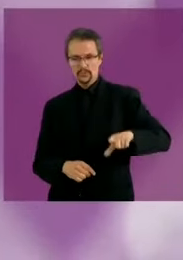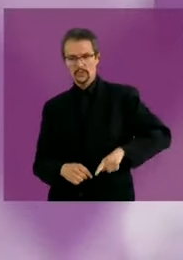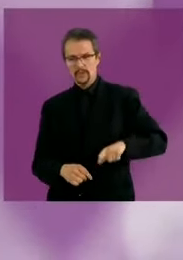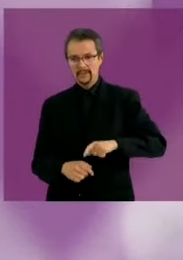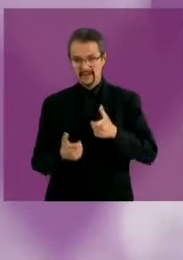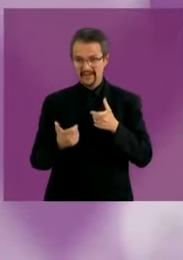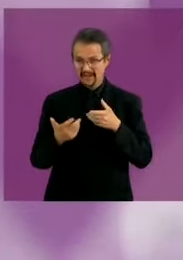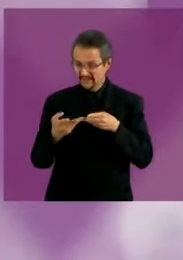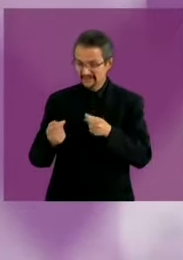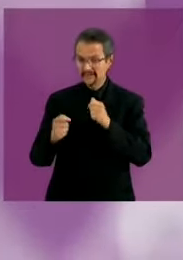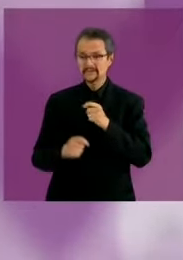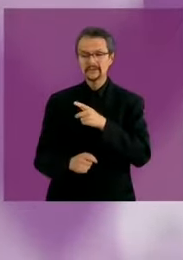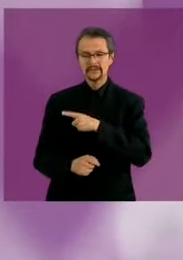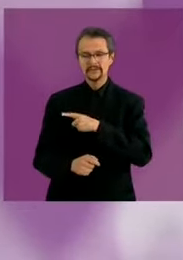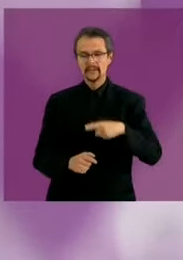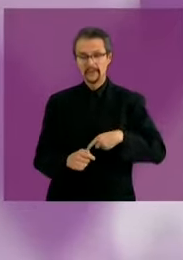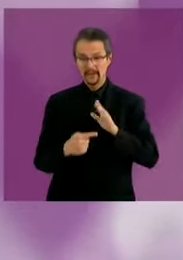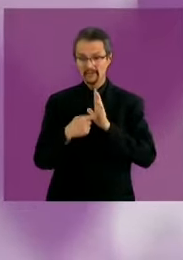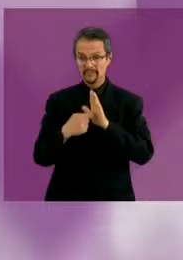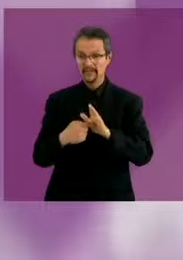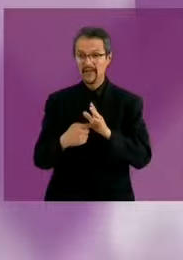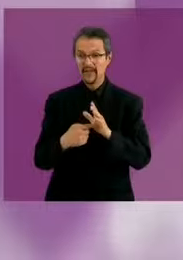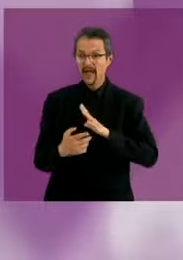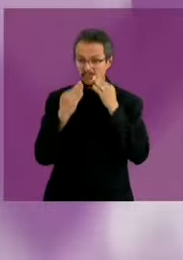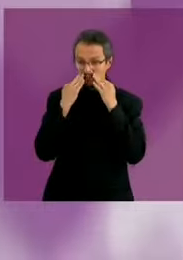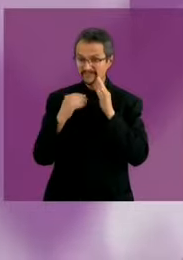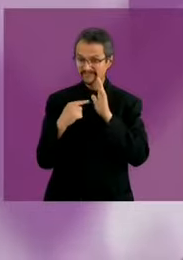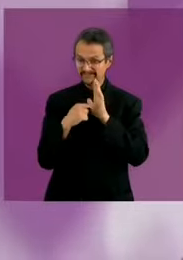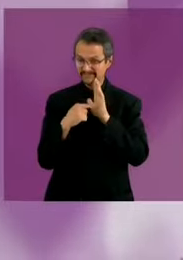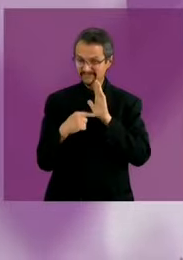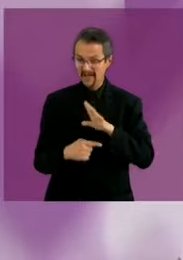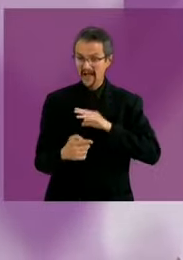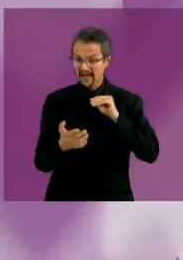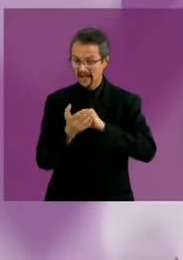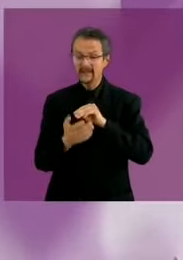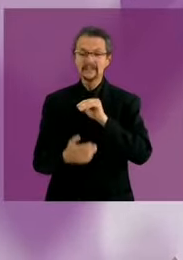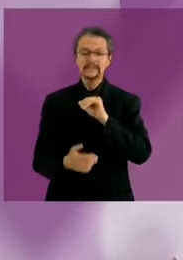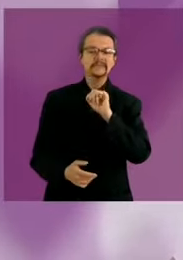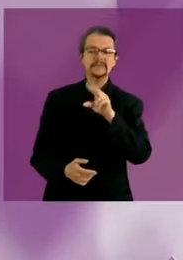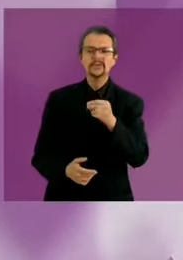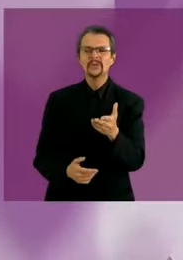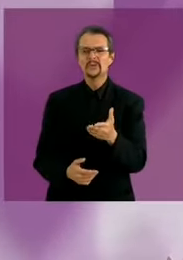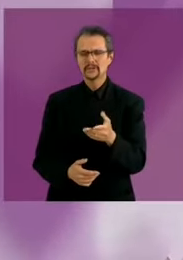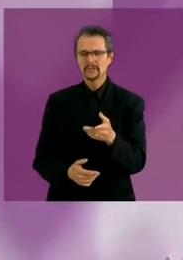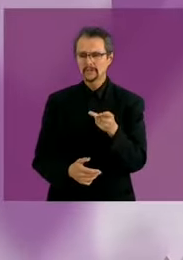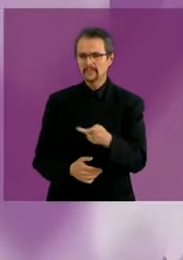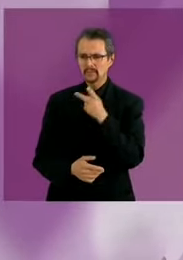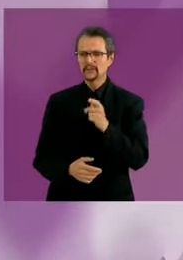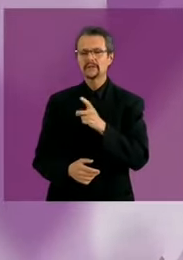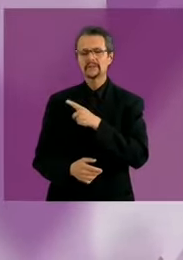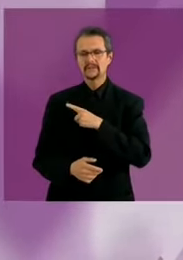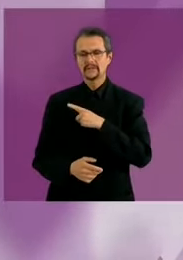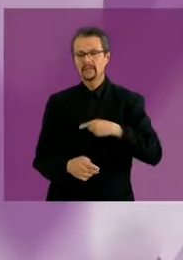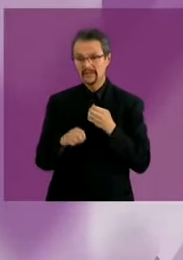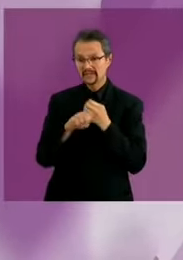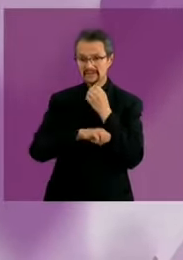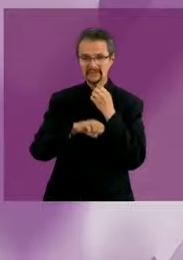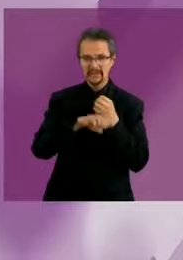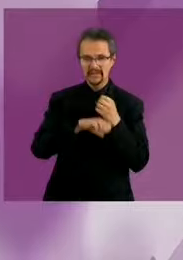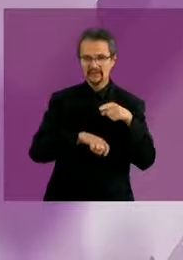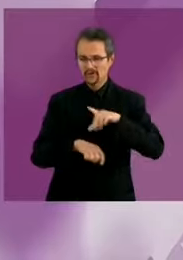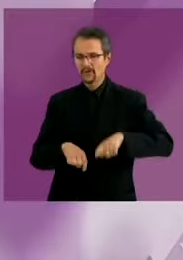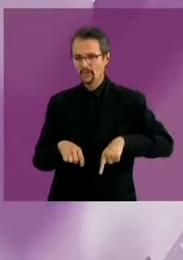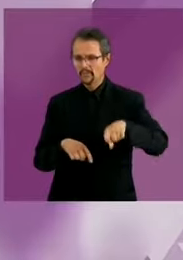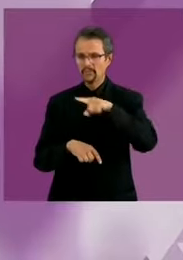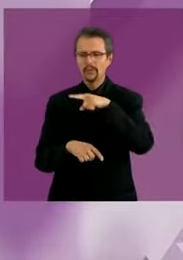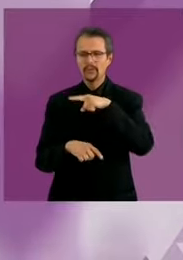dé a conocer? ¿Debería de existir, pregunta esta ciudadana, una cuenta central por entidad de gobierno donde se deposita el